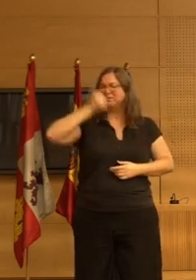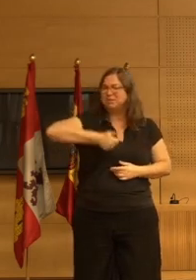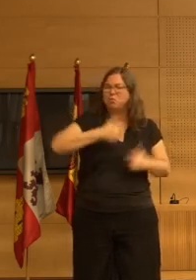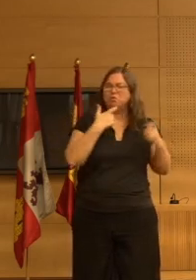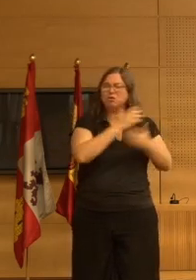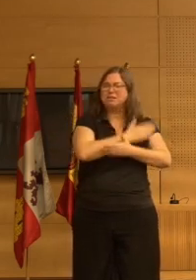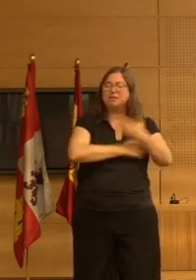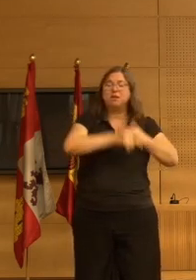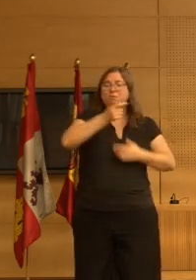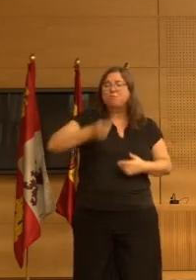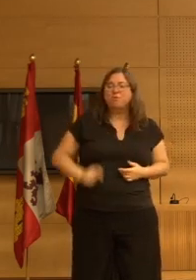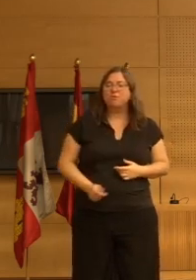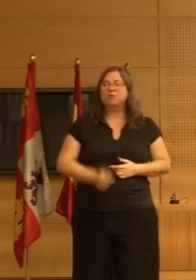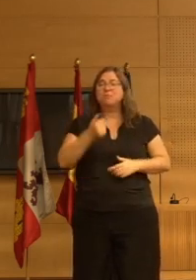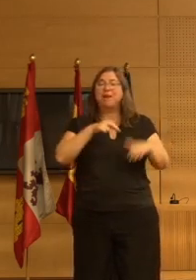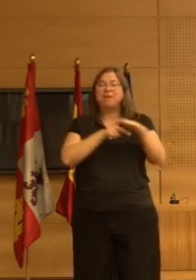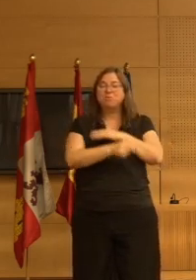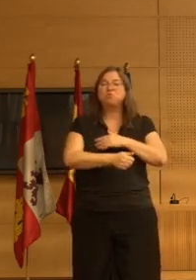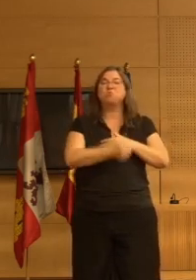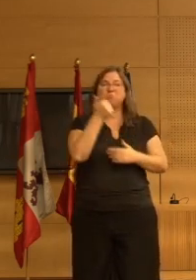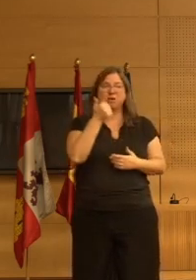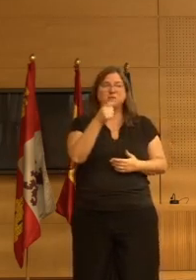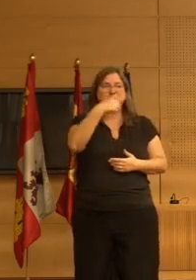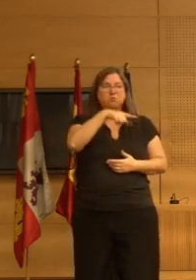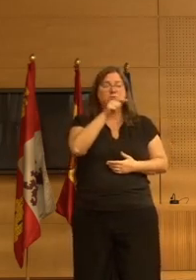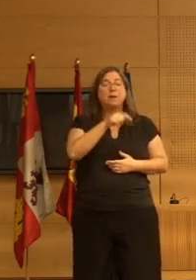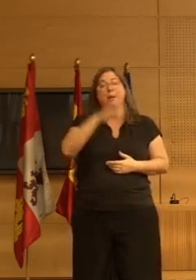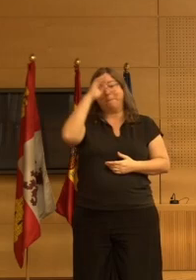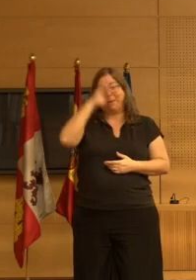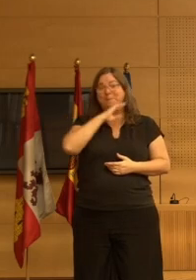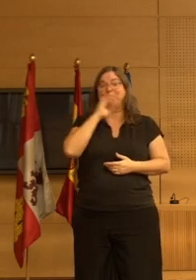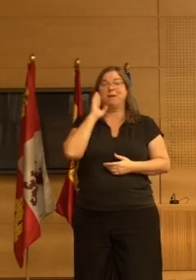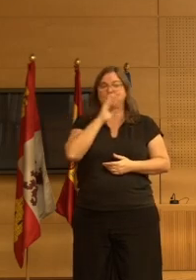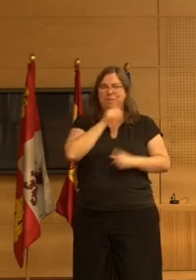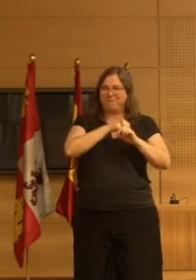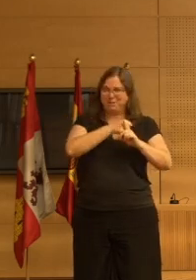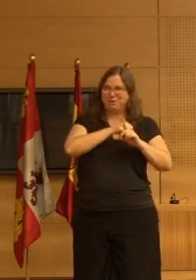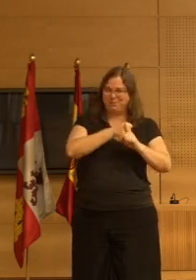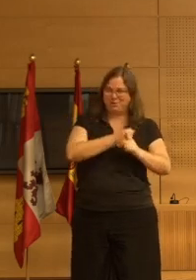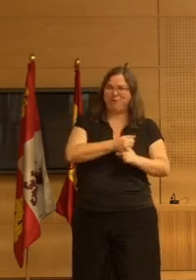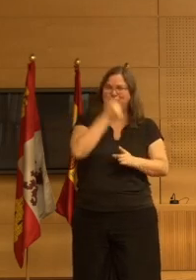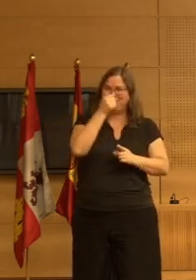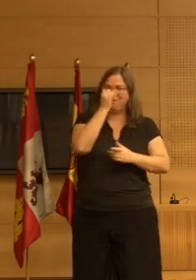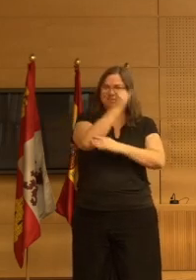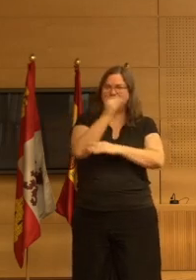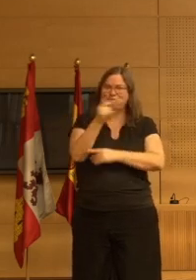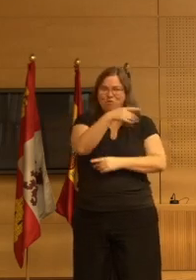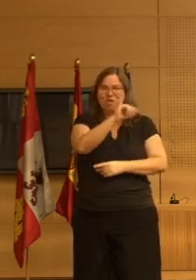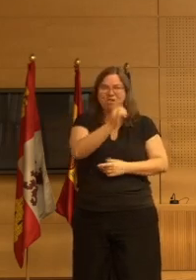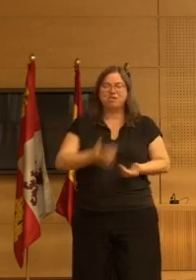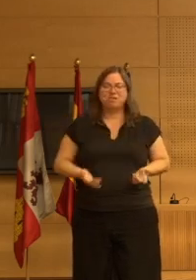tenéis más personal tenéis más recursos tenéis los padres que presionan mucho más a las instituciones